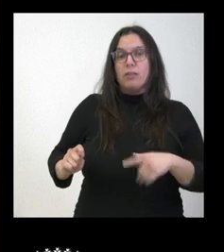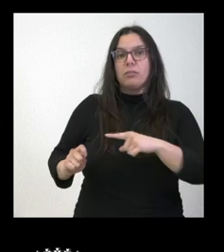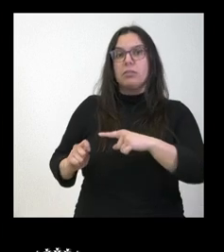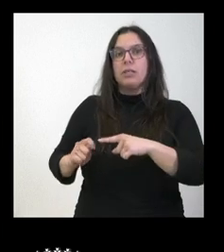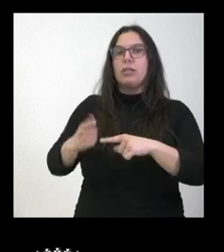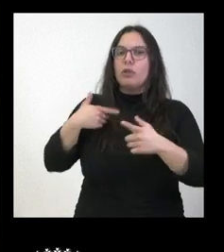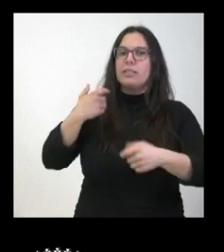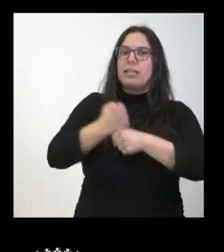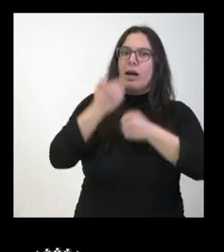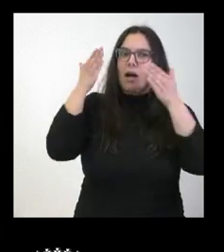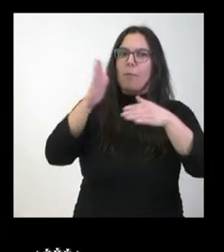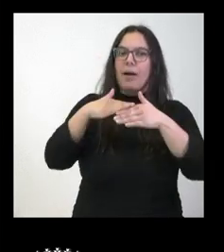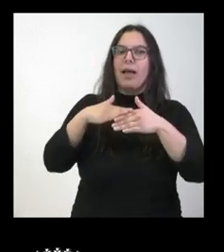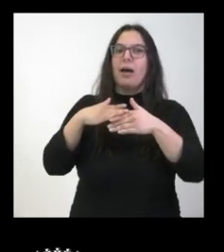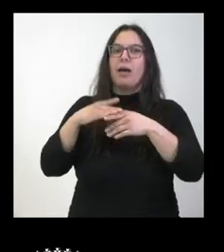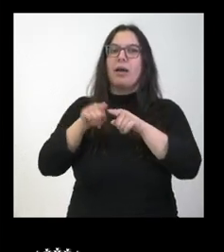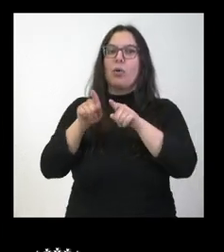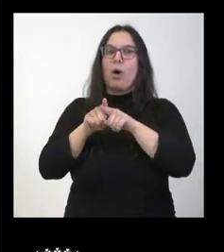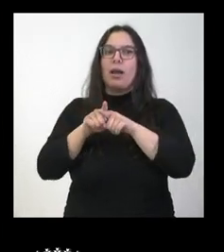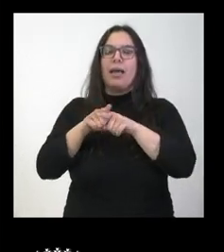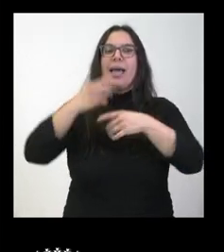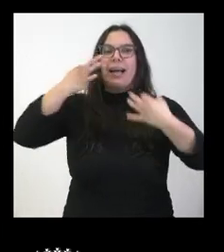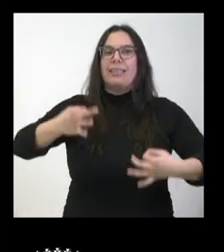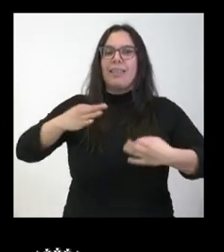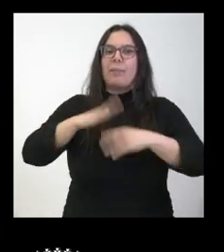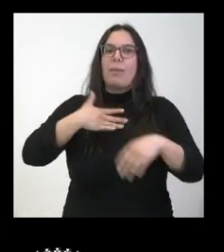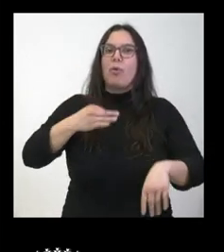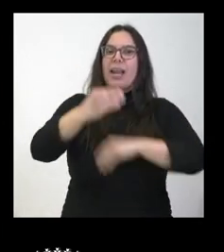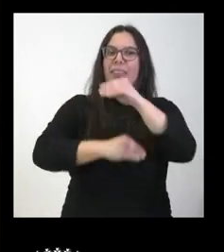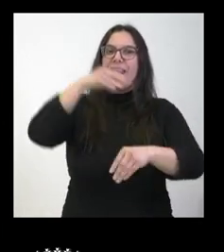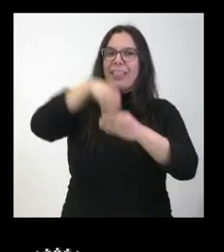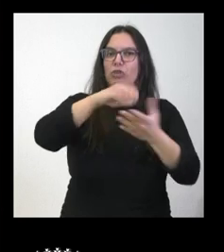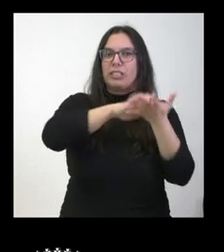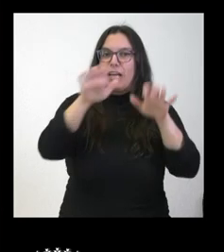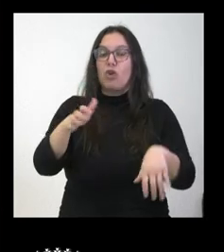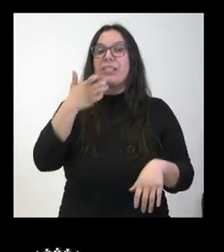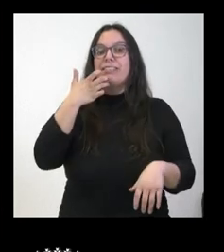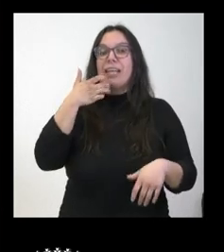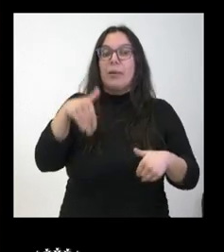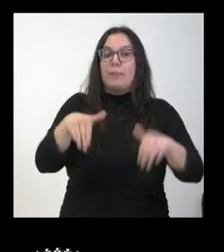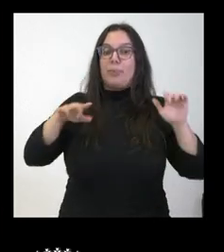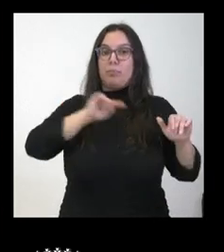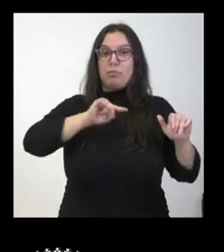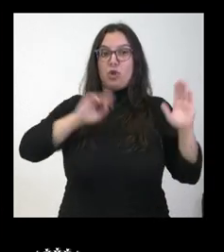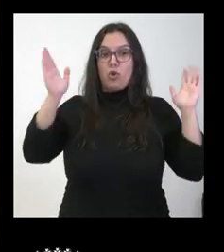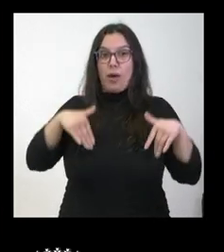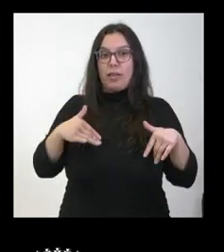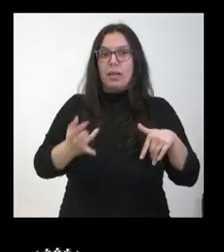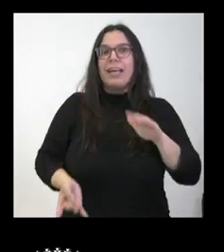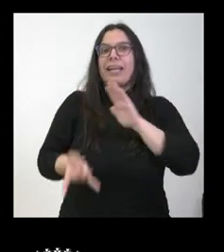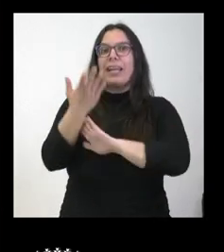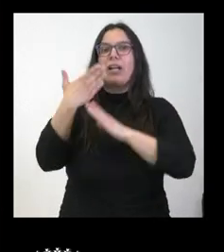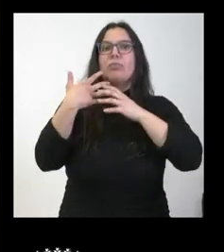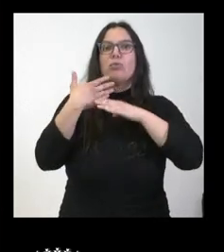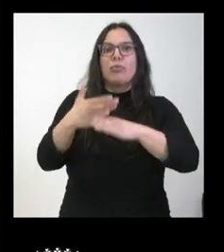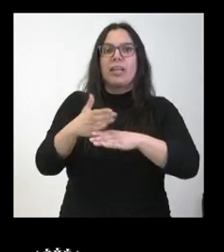procedimientos se garanticen dentro de Castilla y León? Y por otro lado, si no existiera esta objeción, ¿cuándo se pondrían en marcha servicios suficientes para que todas